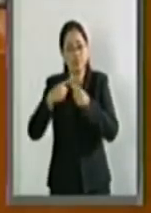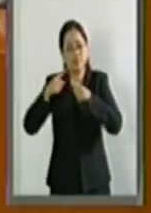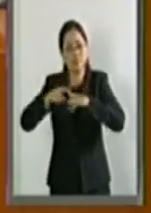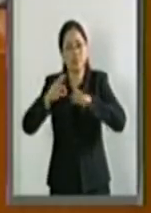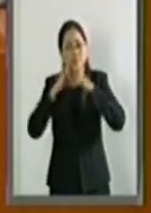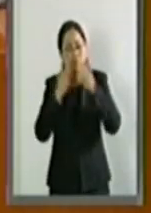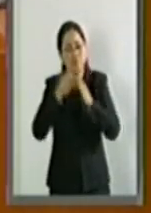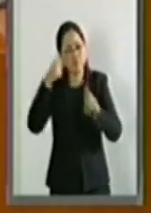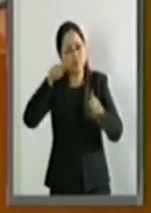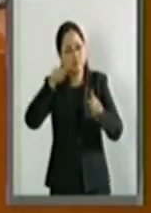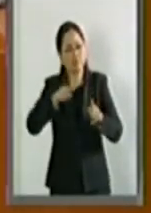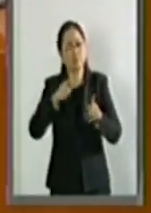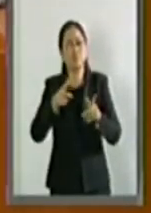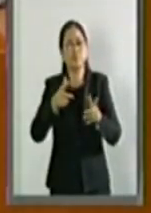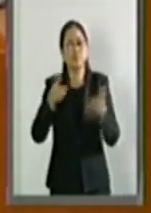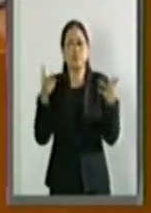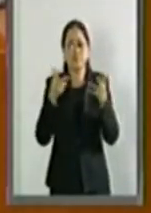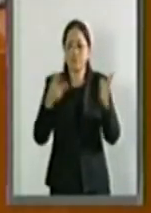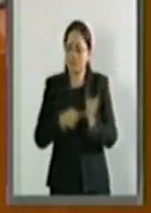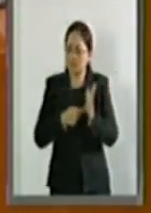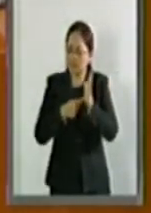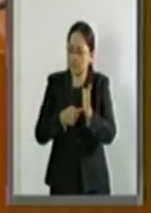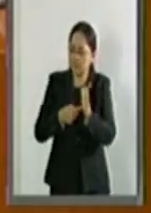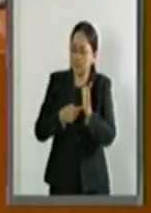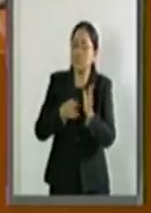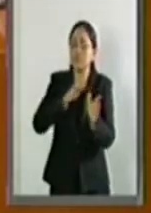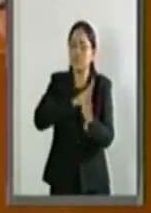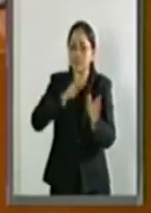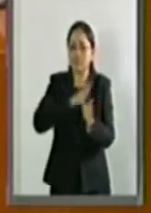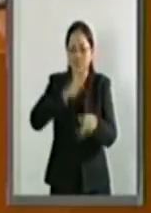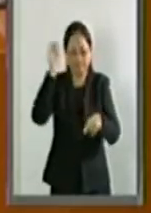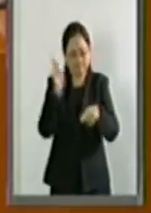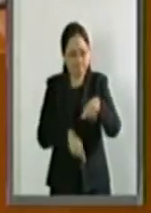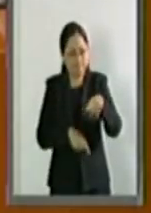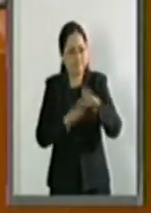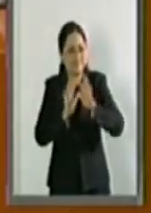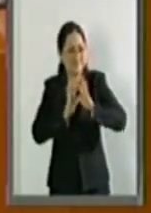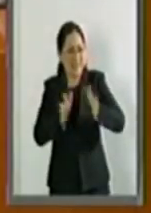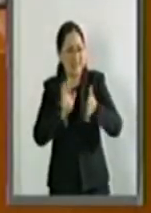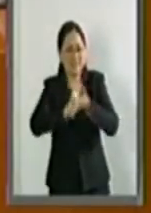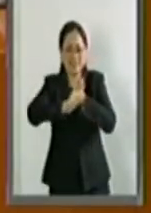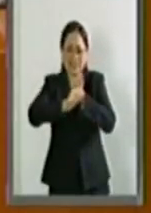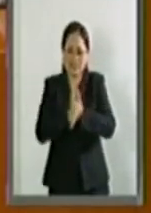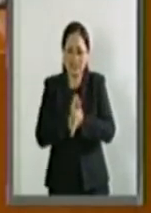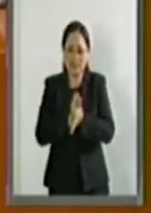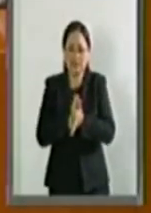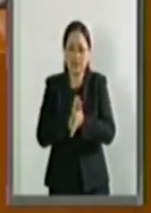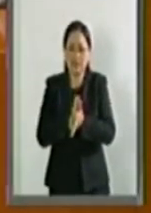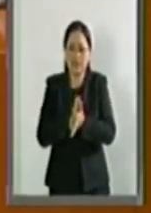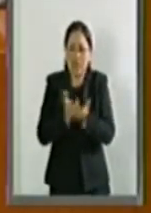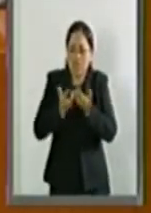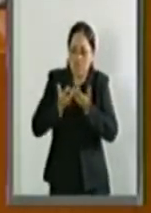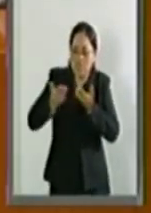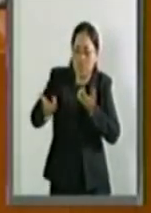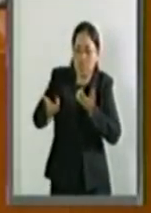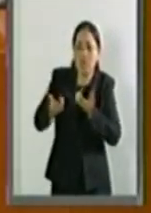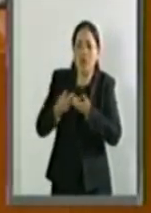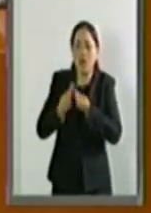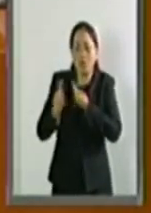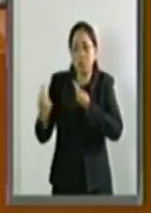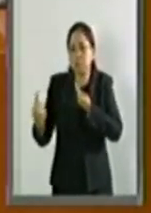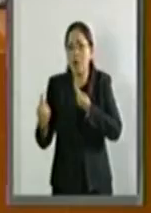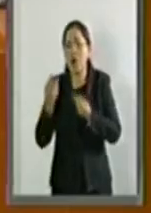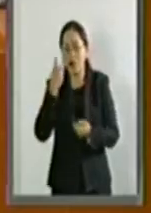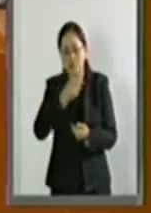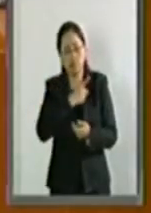y acciones afirmativas que permitan erradicar la discriminación, la segregación. Por ello,